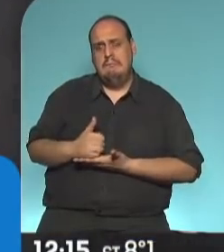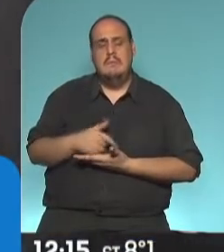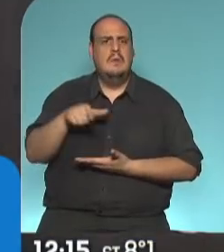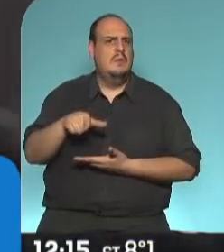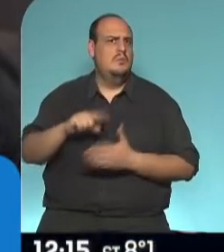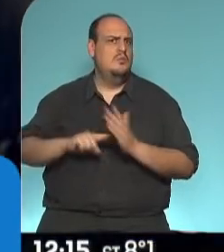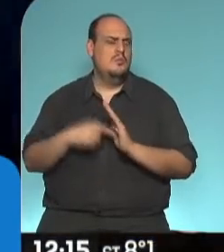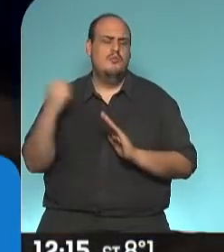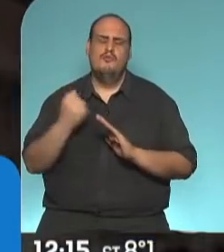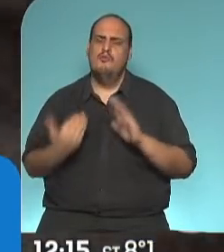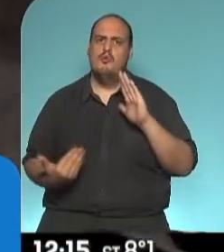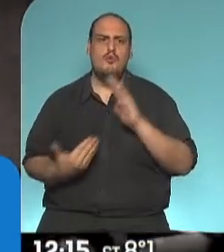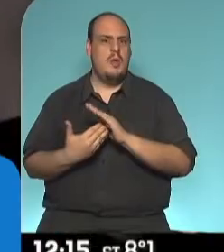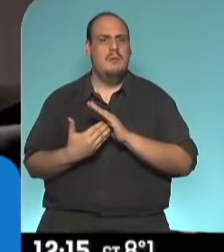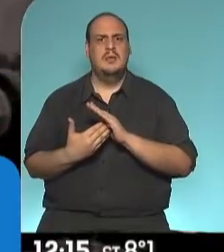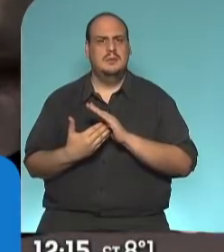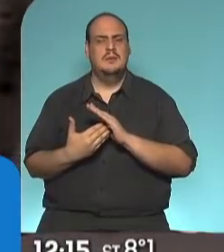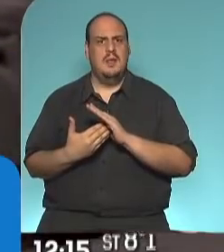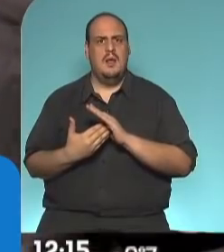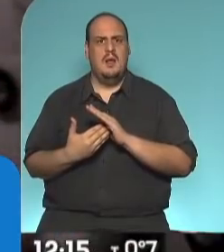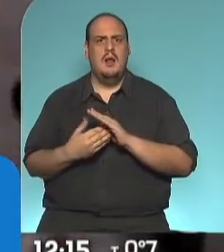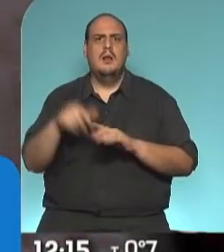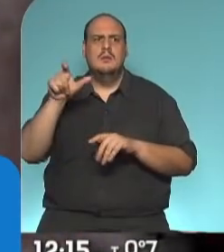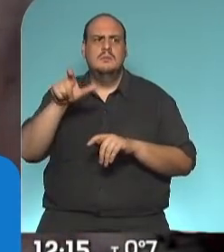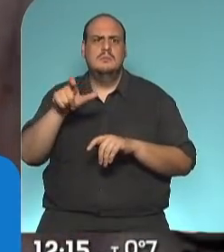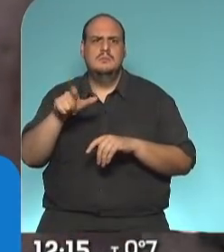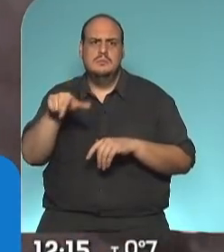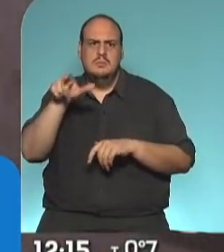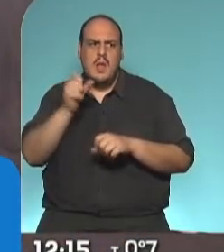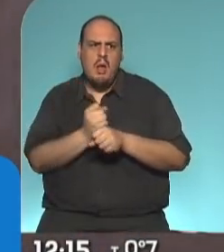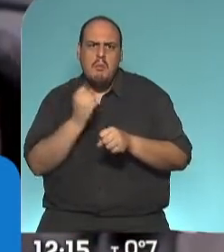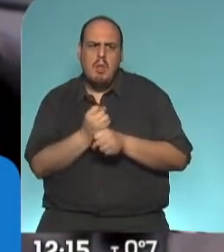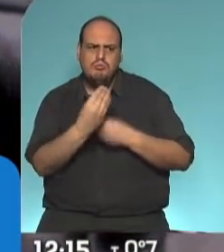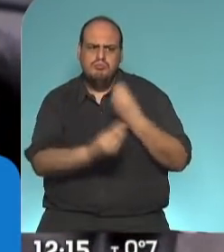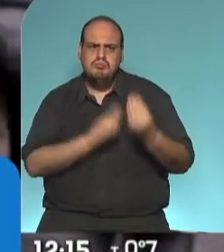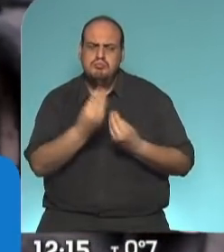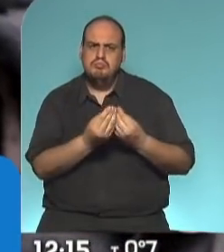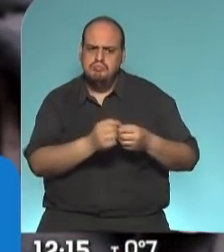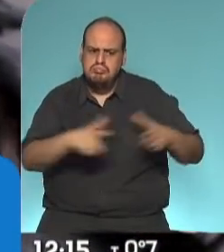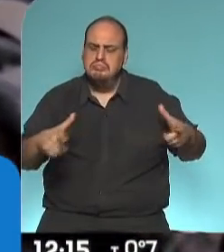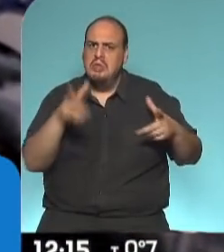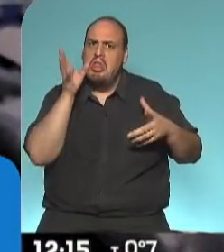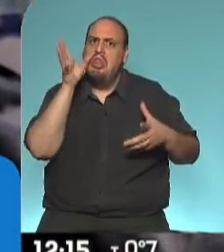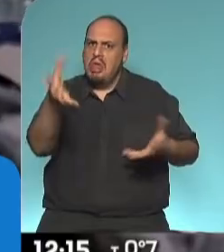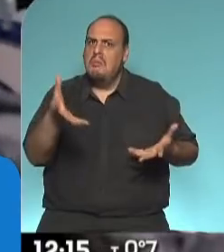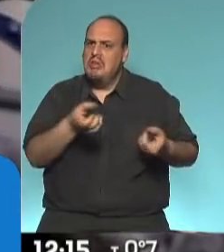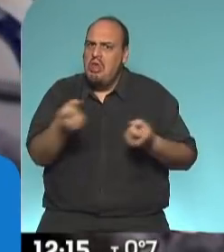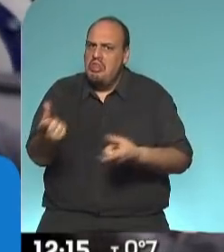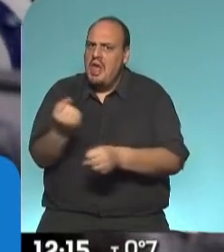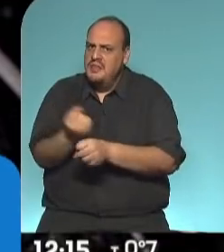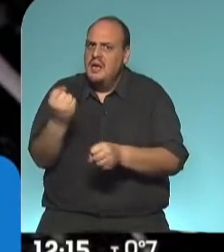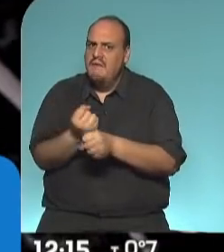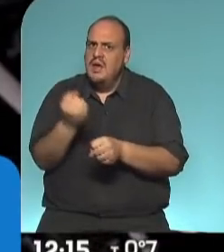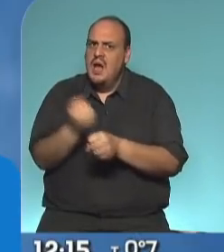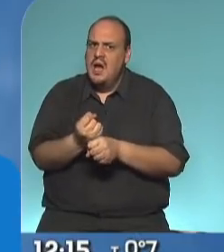fundamental la cantidad de mano de obra que genera en los lugares, en estos municipios.